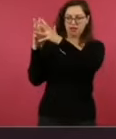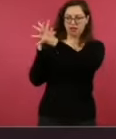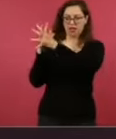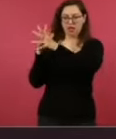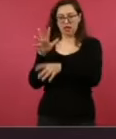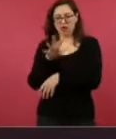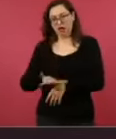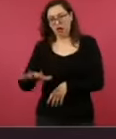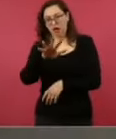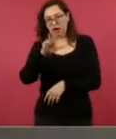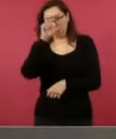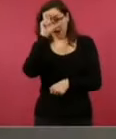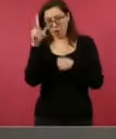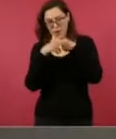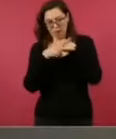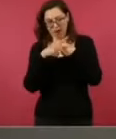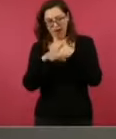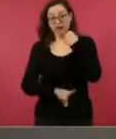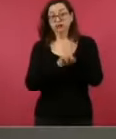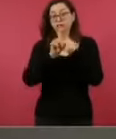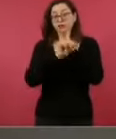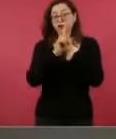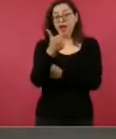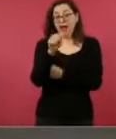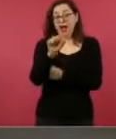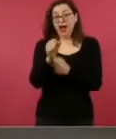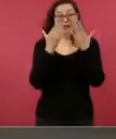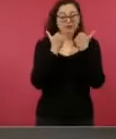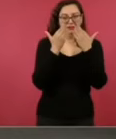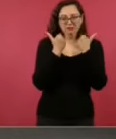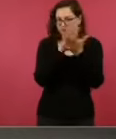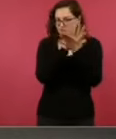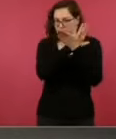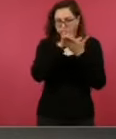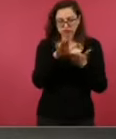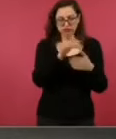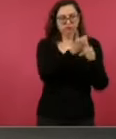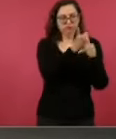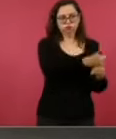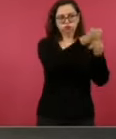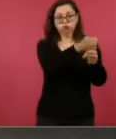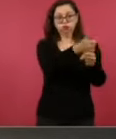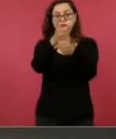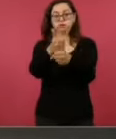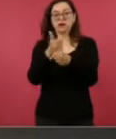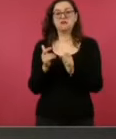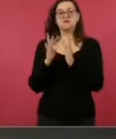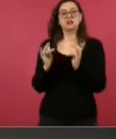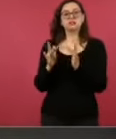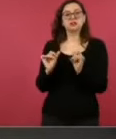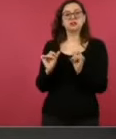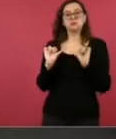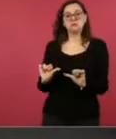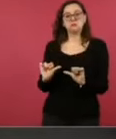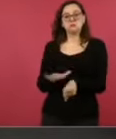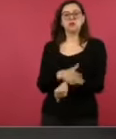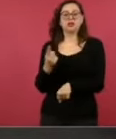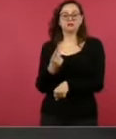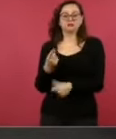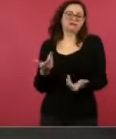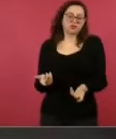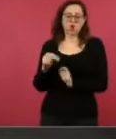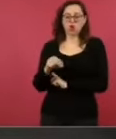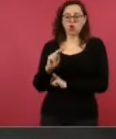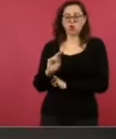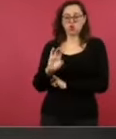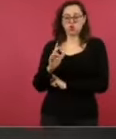con el gas, porque Francia mantuvo sus plantas nucleares para